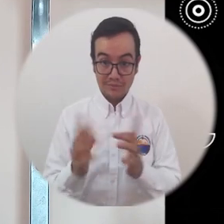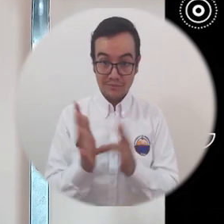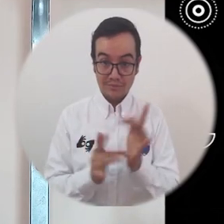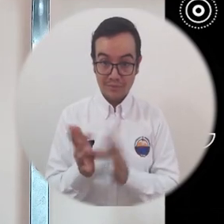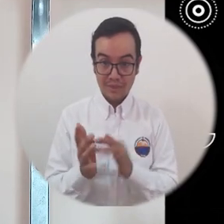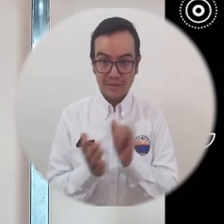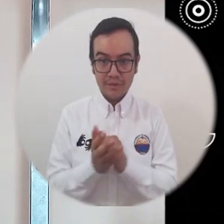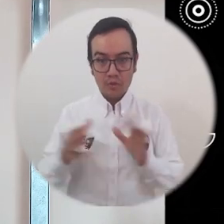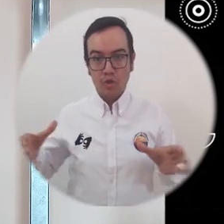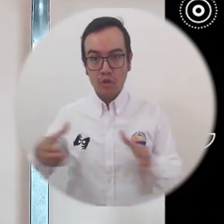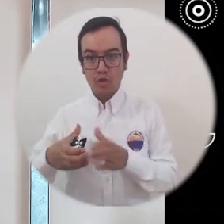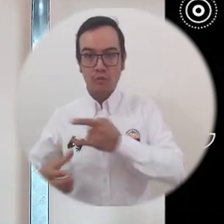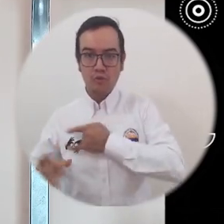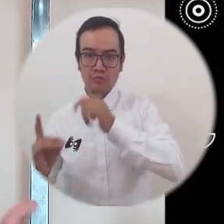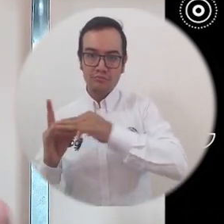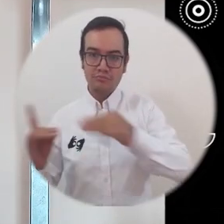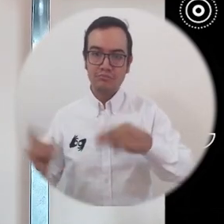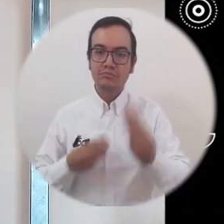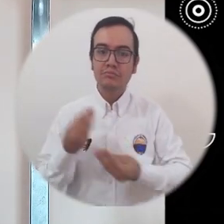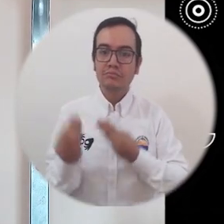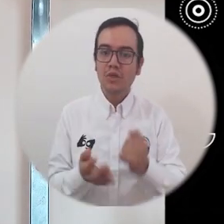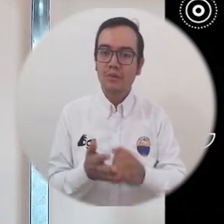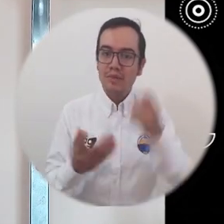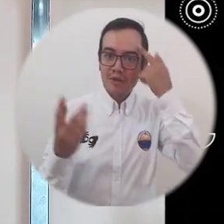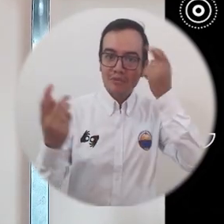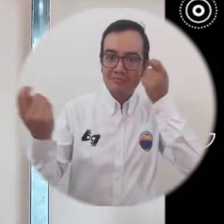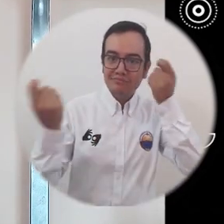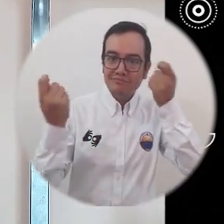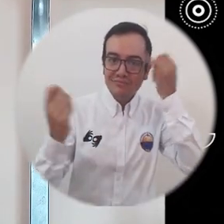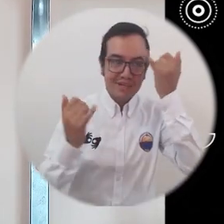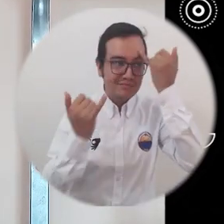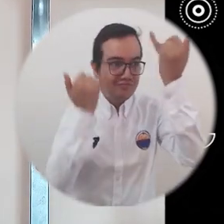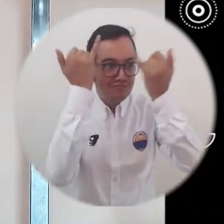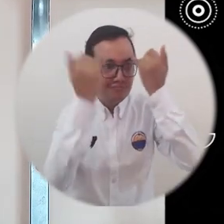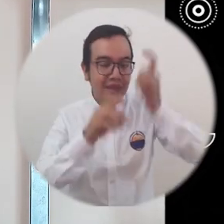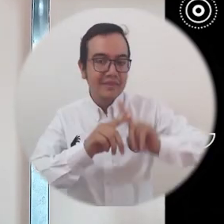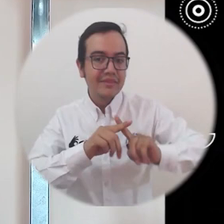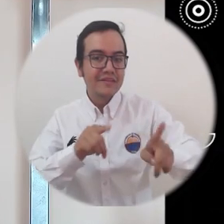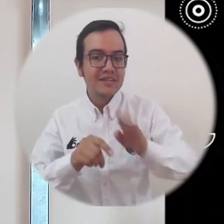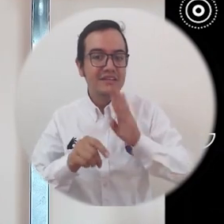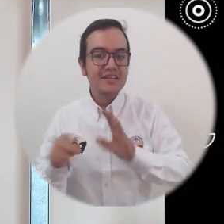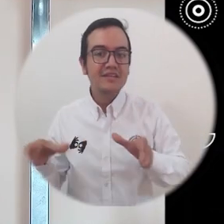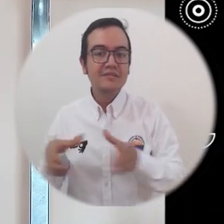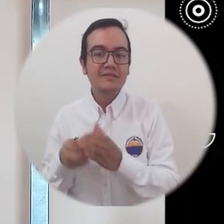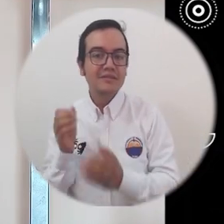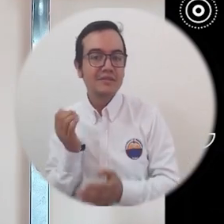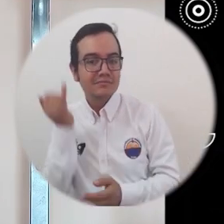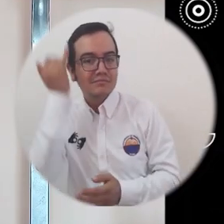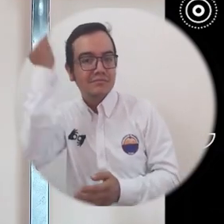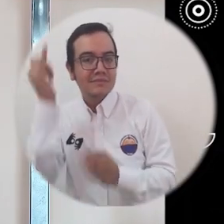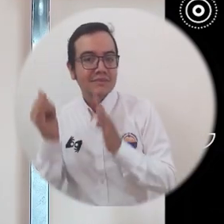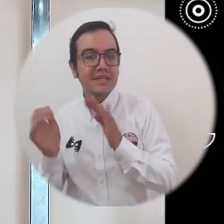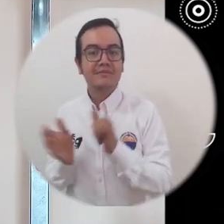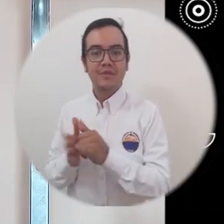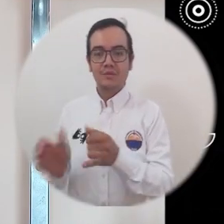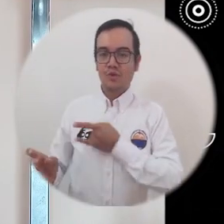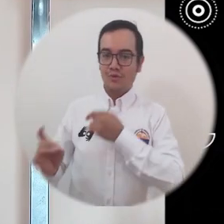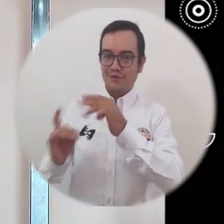miembros de la familia Unimagdalena contaron con una alternativa diferente y desarrollada por los miembros de la misma comunidad.